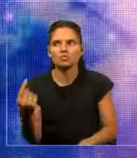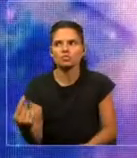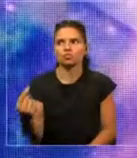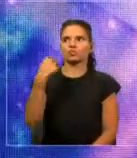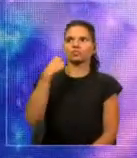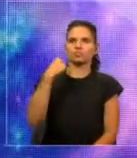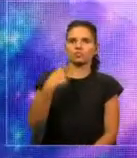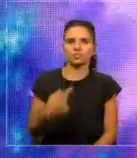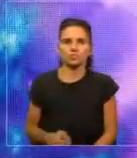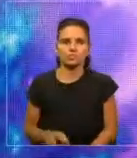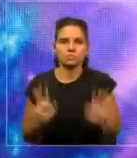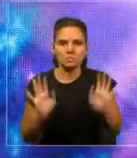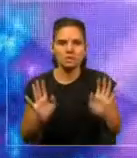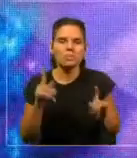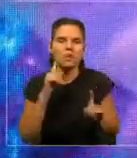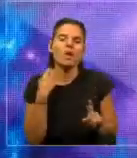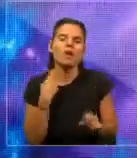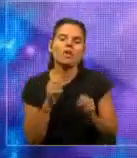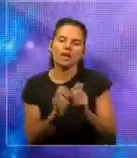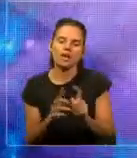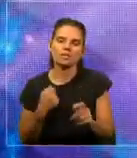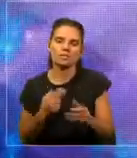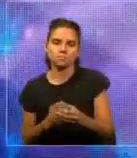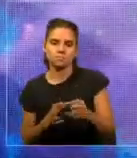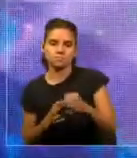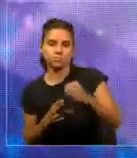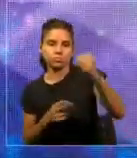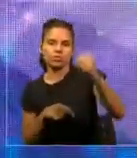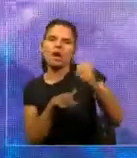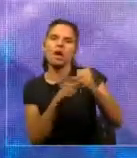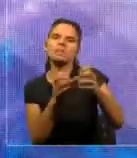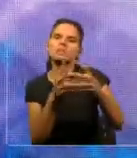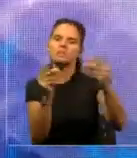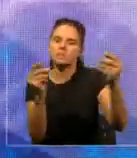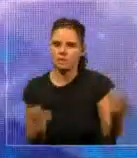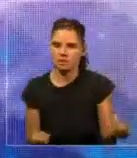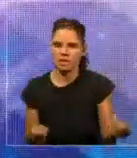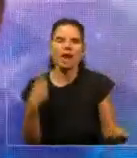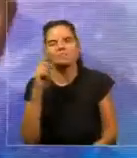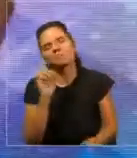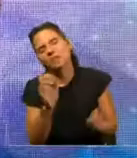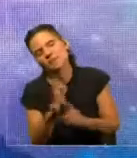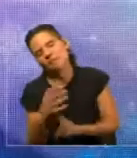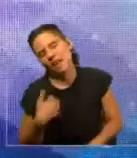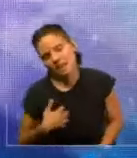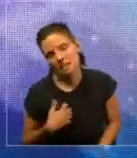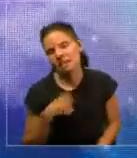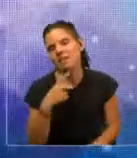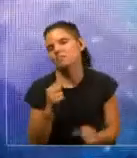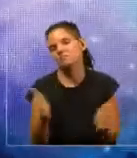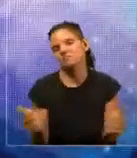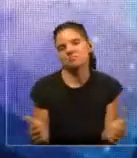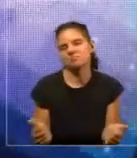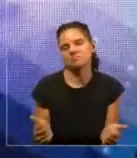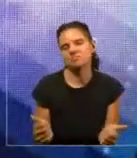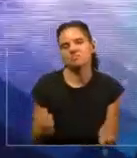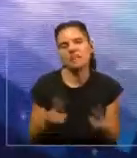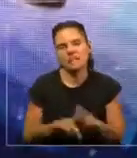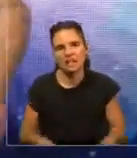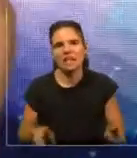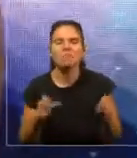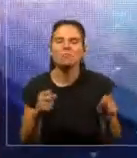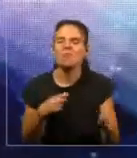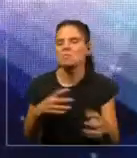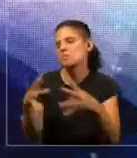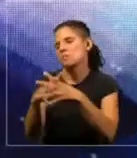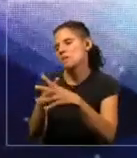el misil desapareció. Está bien, uno dice, bueno, lo que pasa es que es más relajado en Argentina, podemos pasar por una base militar, sacar